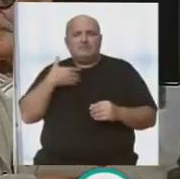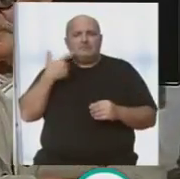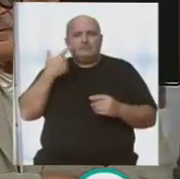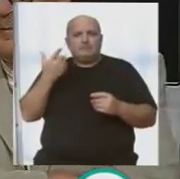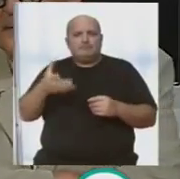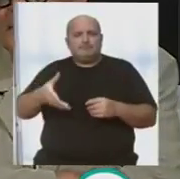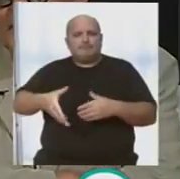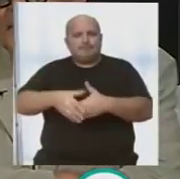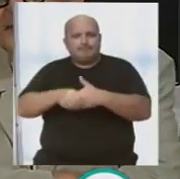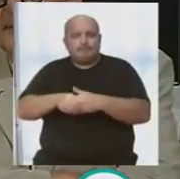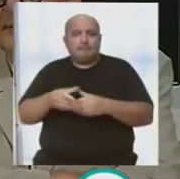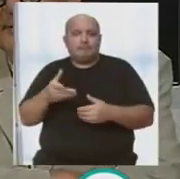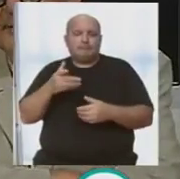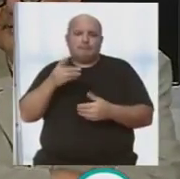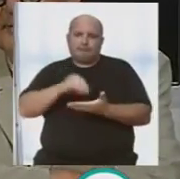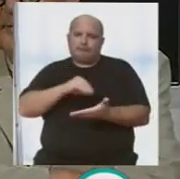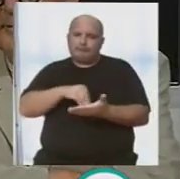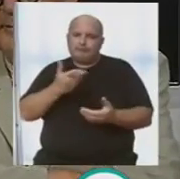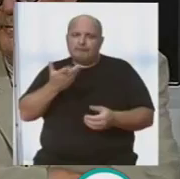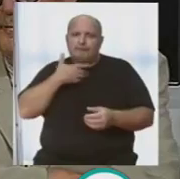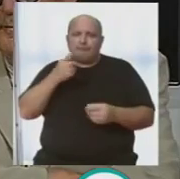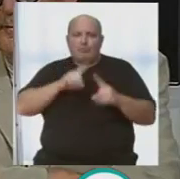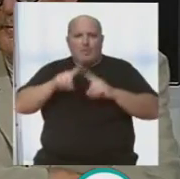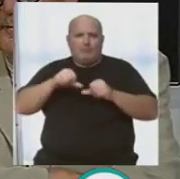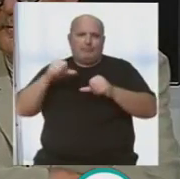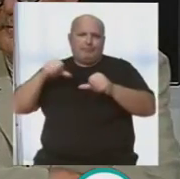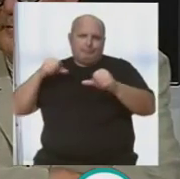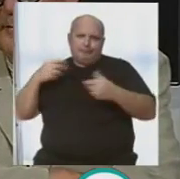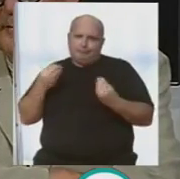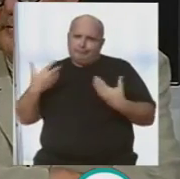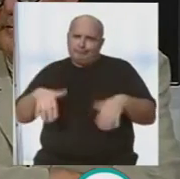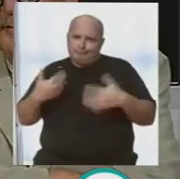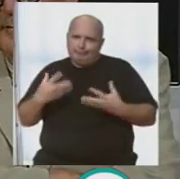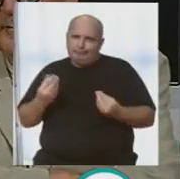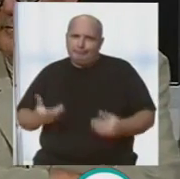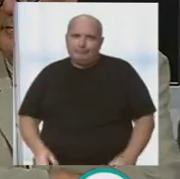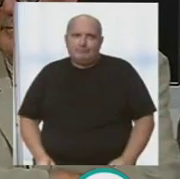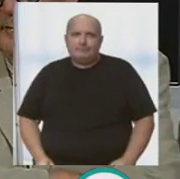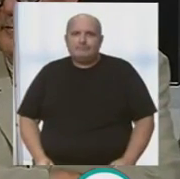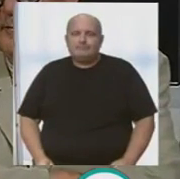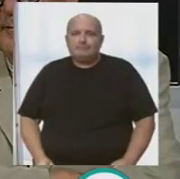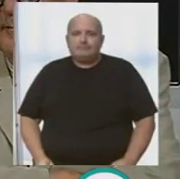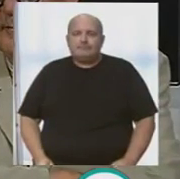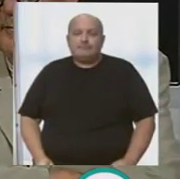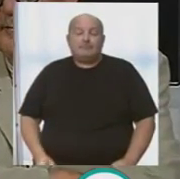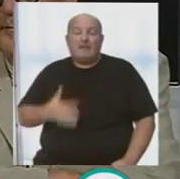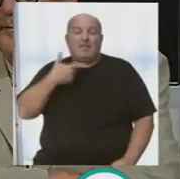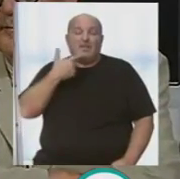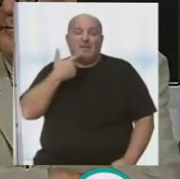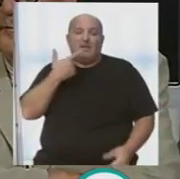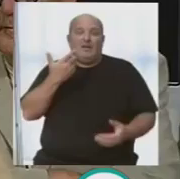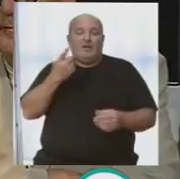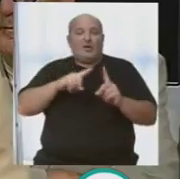brindé mi mano. Han pasado muchas cosas, ha habido muchos problemas, ha habido muchas... En definitiva,